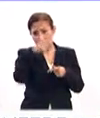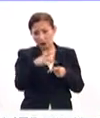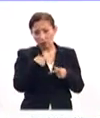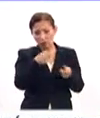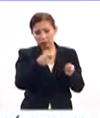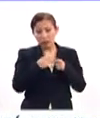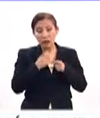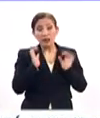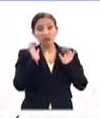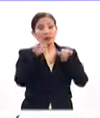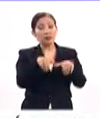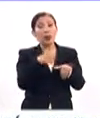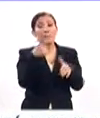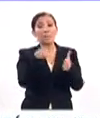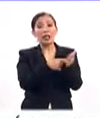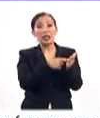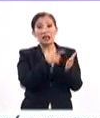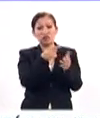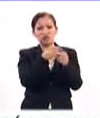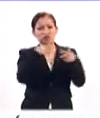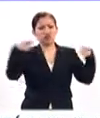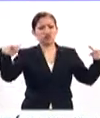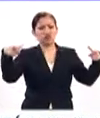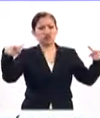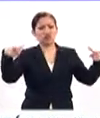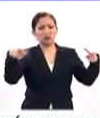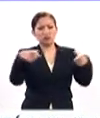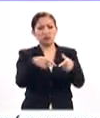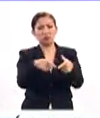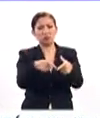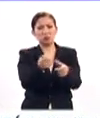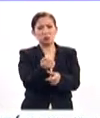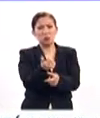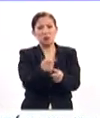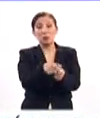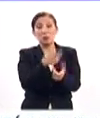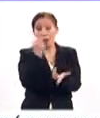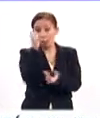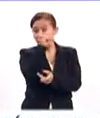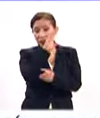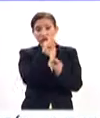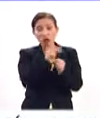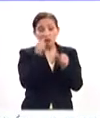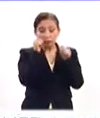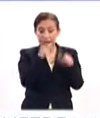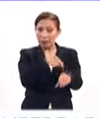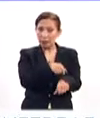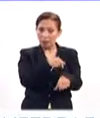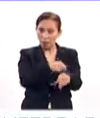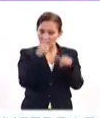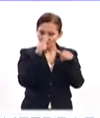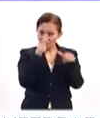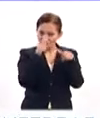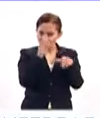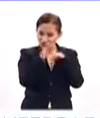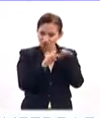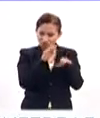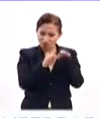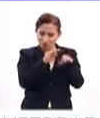que la tuvimos y aplicaron mil y tantos. Entonces, es competida en ese sentido, pero no es tan difícil si le dedicas suficiente tiempo